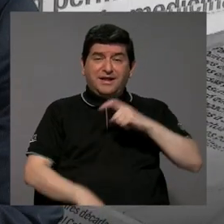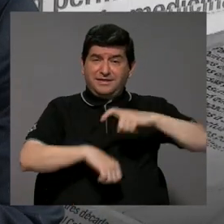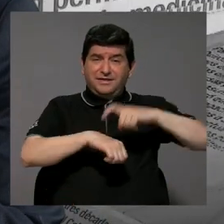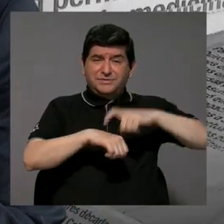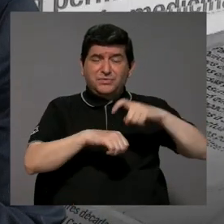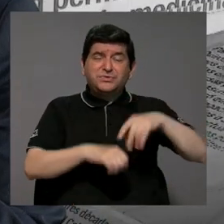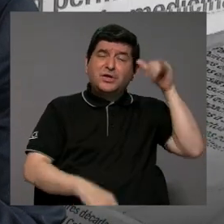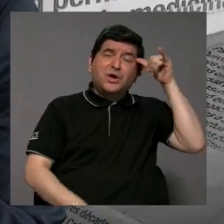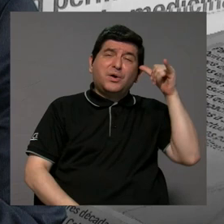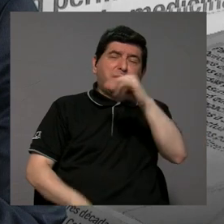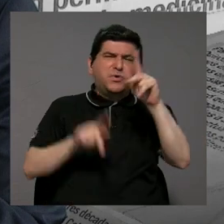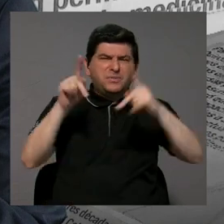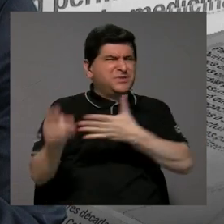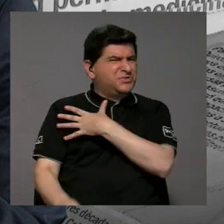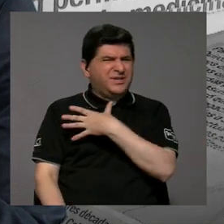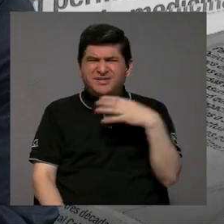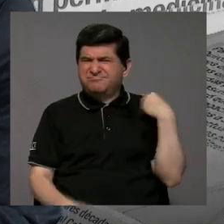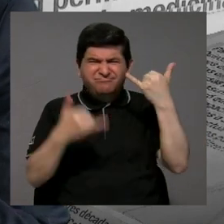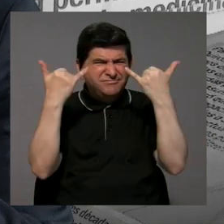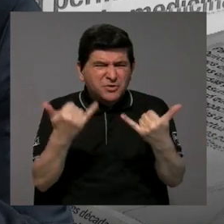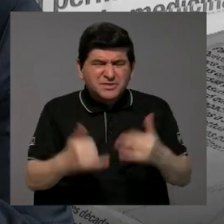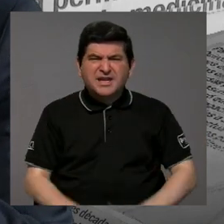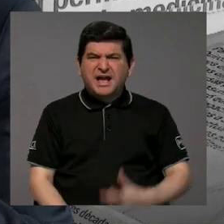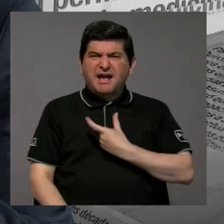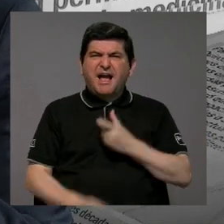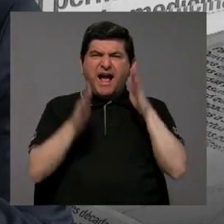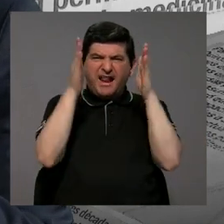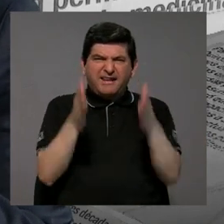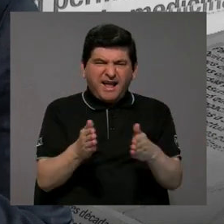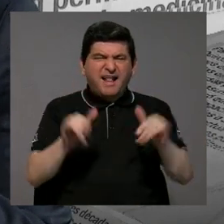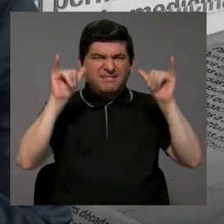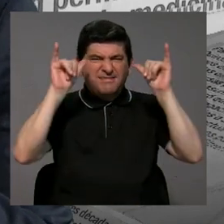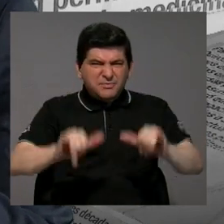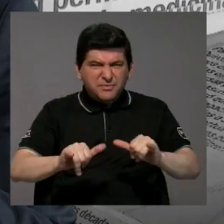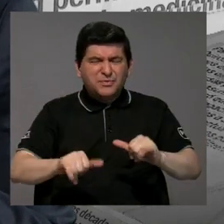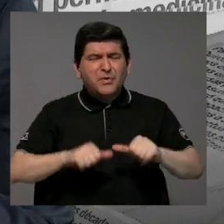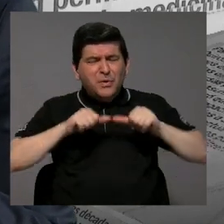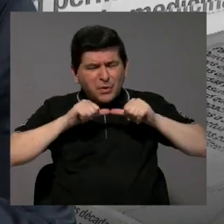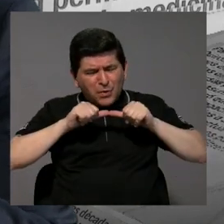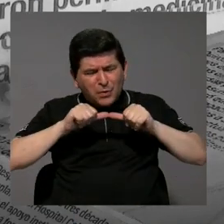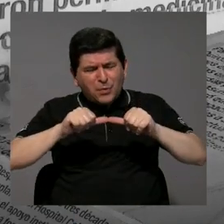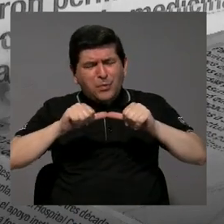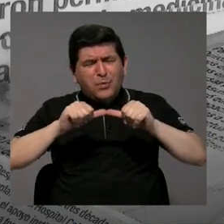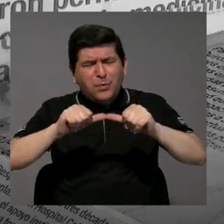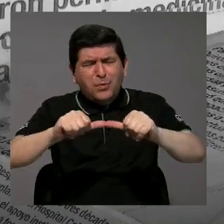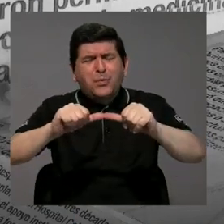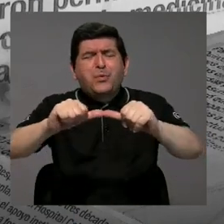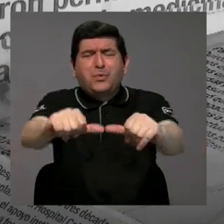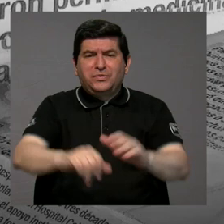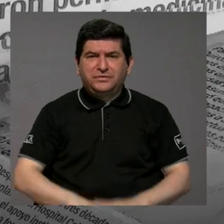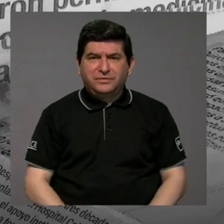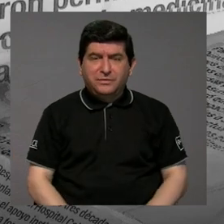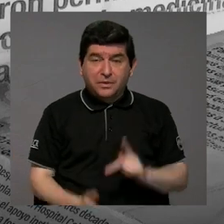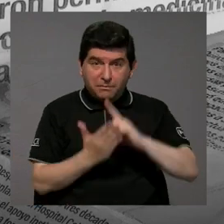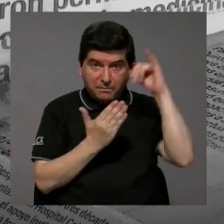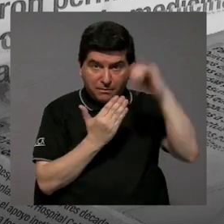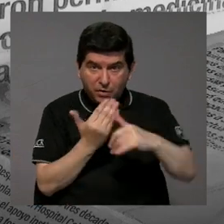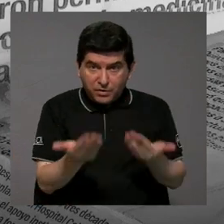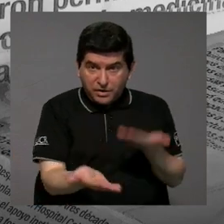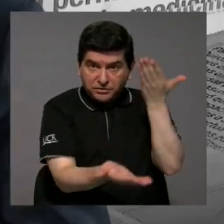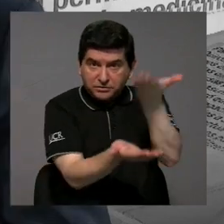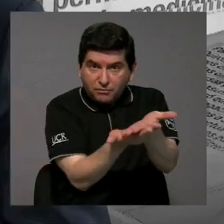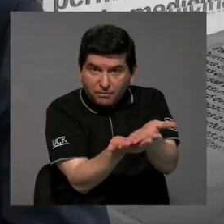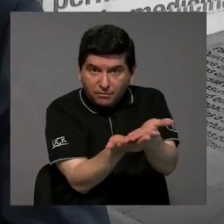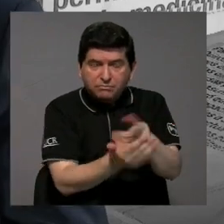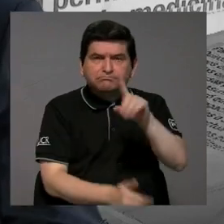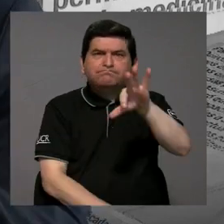dimos cuenta que la gente ya no le estaba gustando mucho que él o la alcaldesa se mantuvieran por tanto tiempo. Este proyecto que se